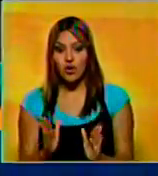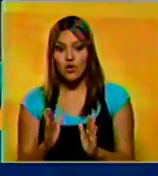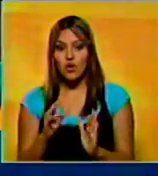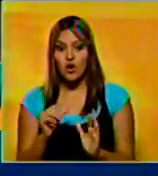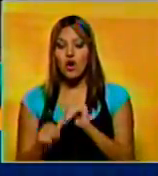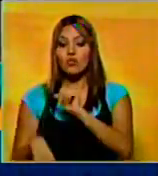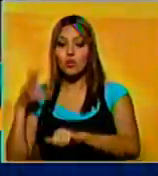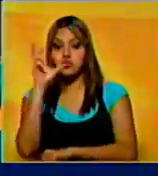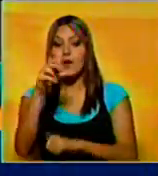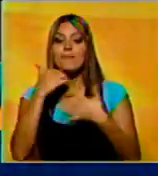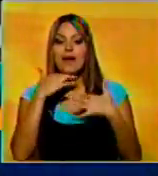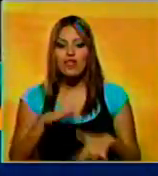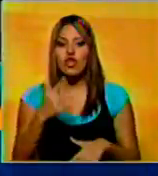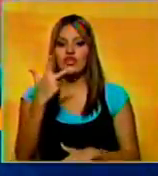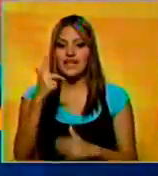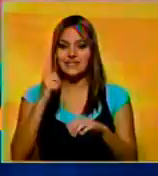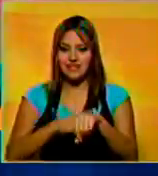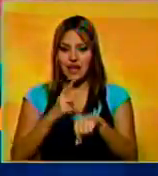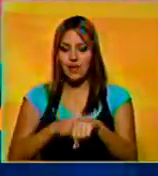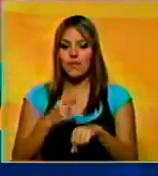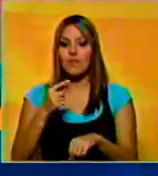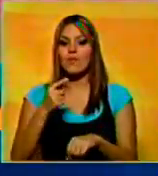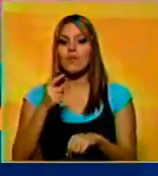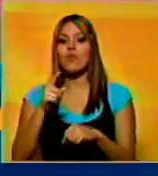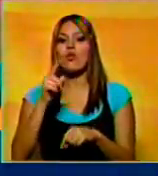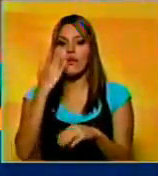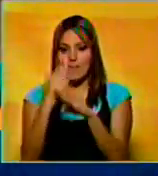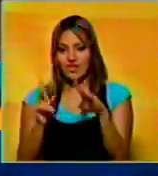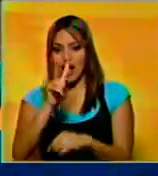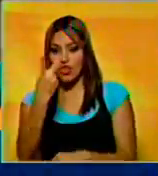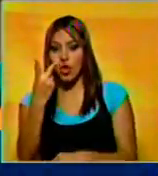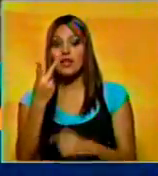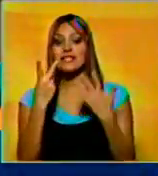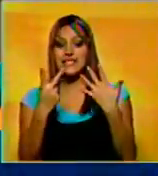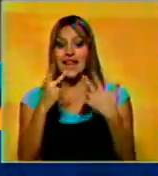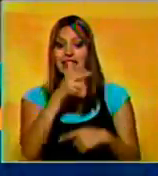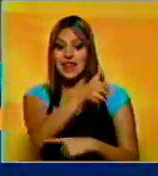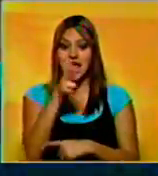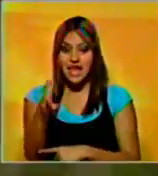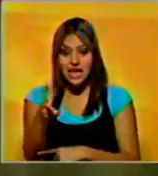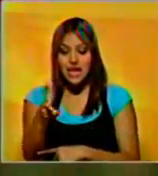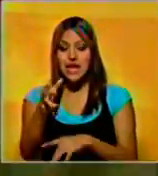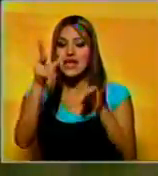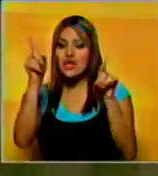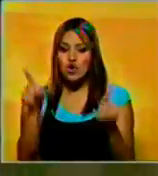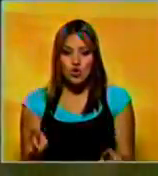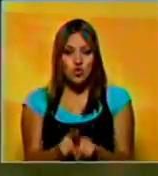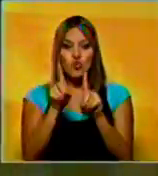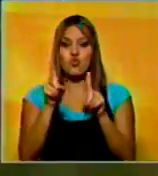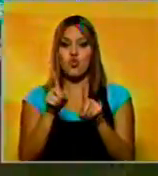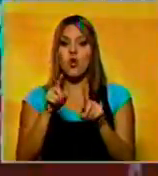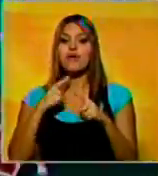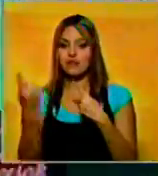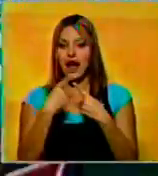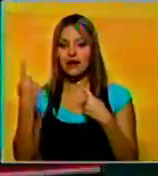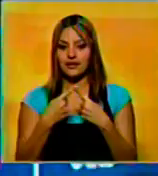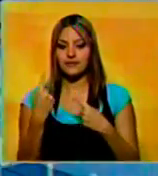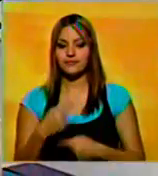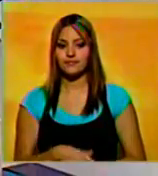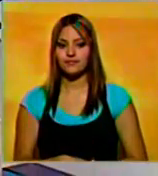y perdió, lanzó 3 innings y 2 tercios, permitiendo 7 hits y la misma cantidad de carreras.